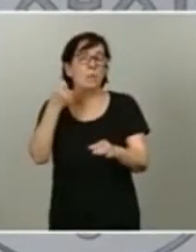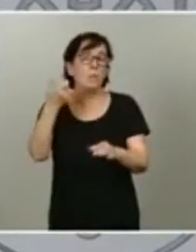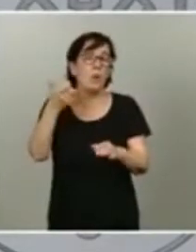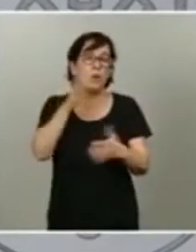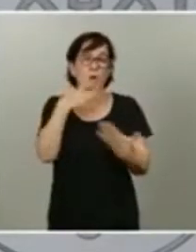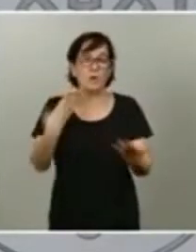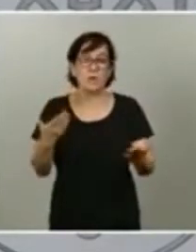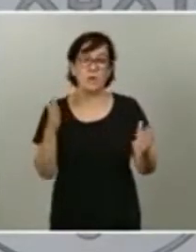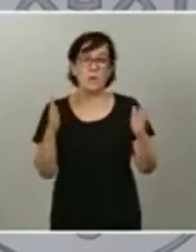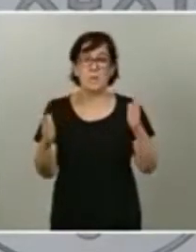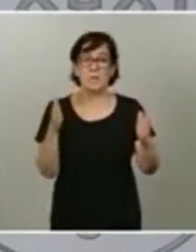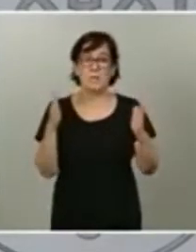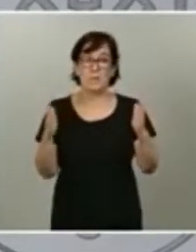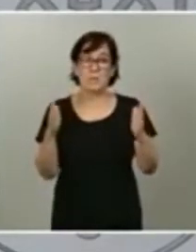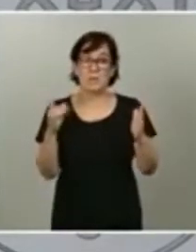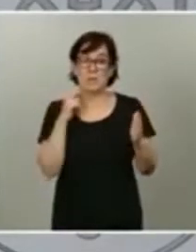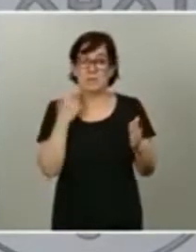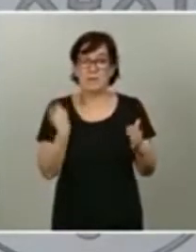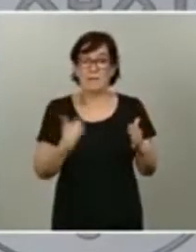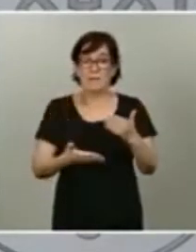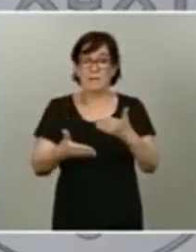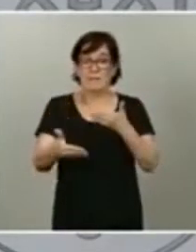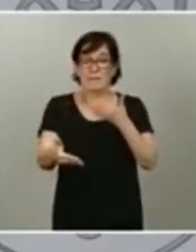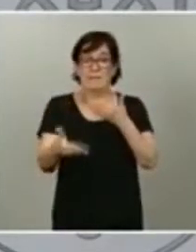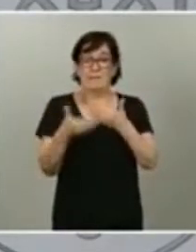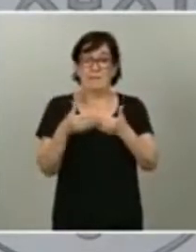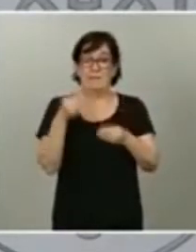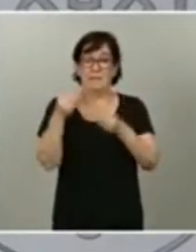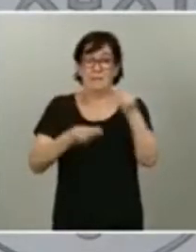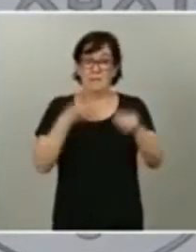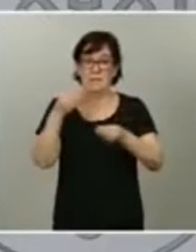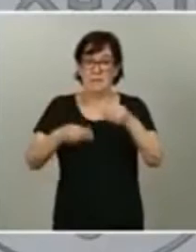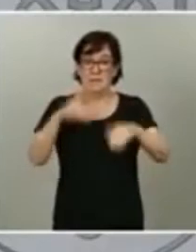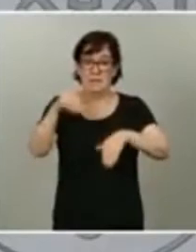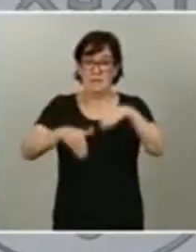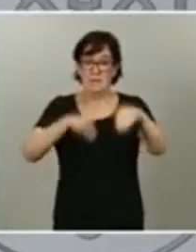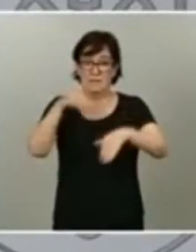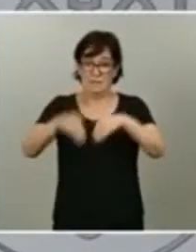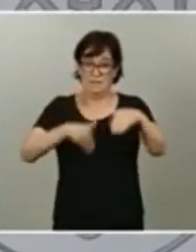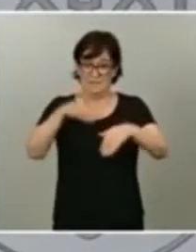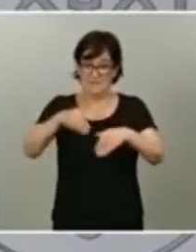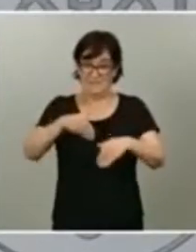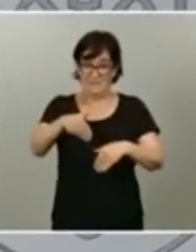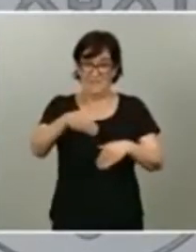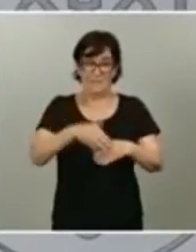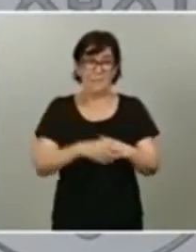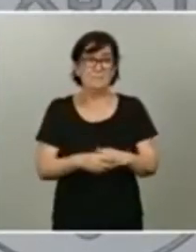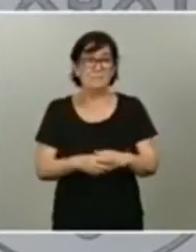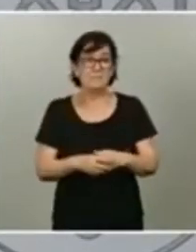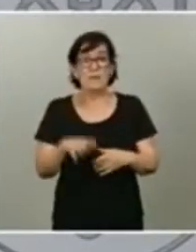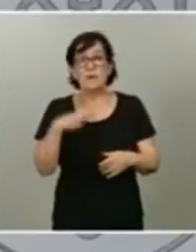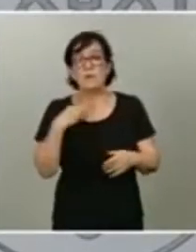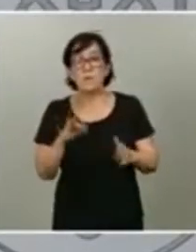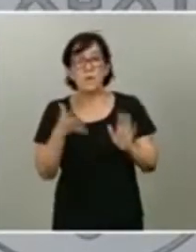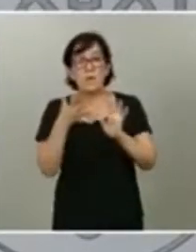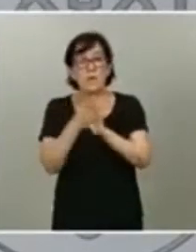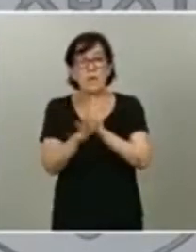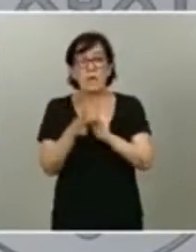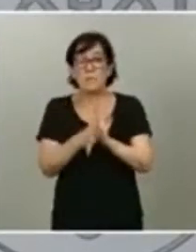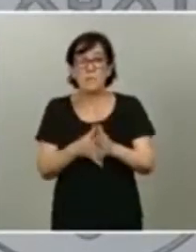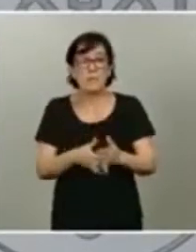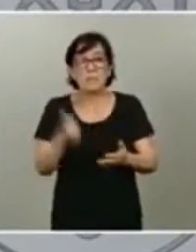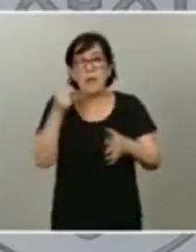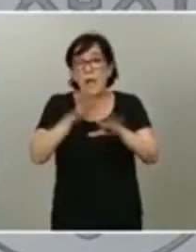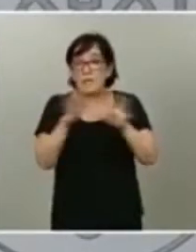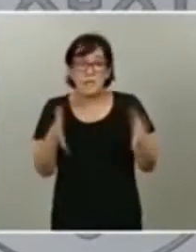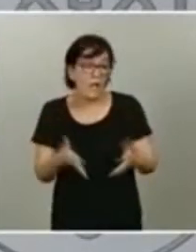momento por la inminente celebración de los comicios electorales se podría explicar de otra manera más clara en el